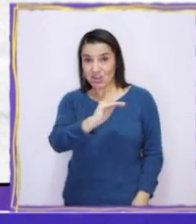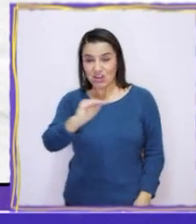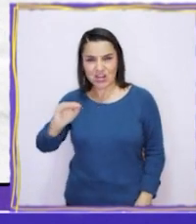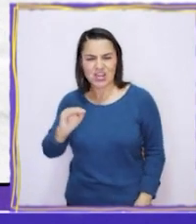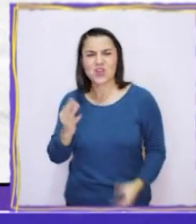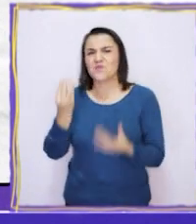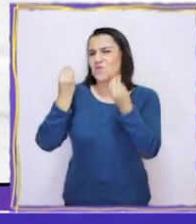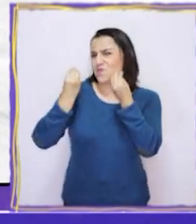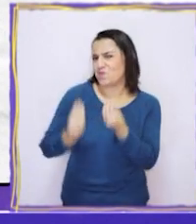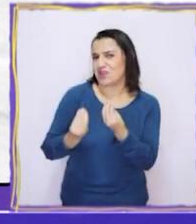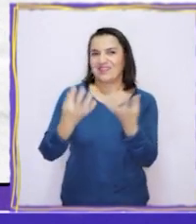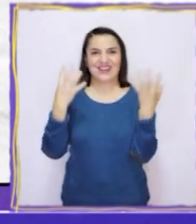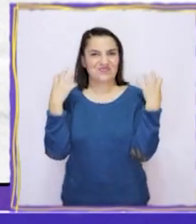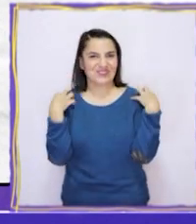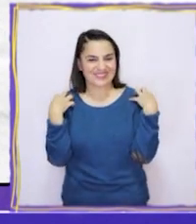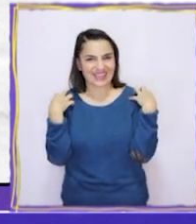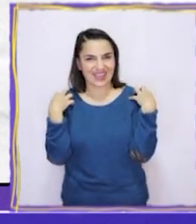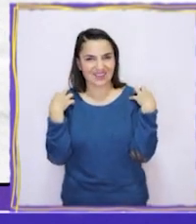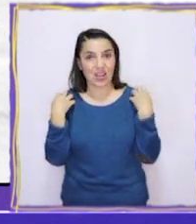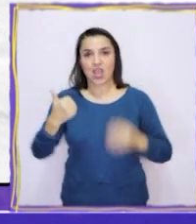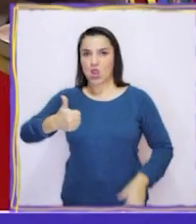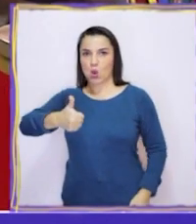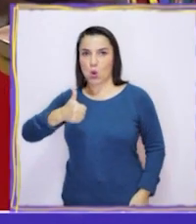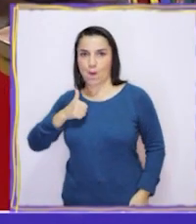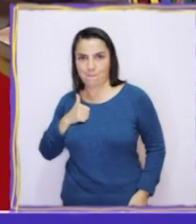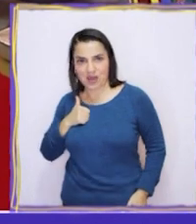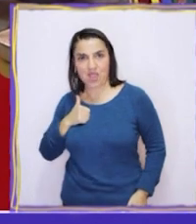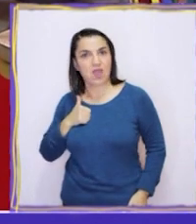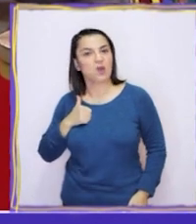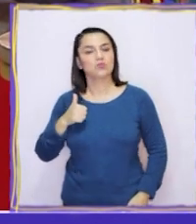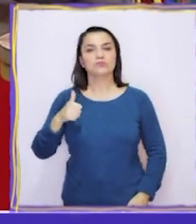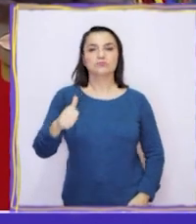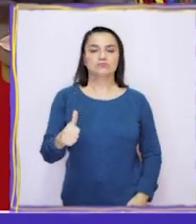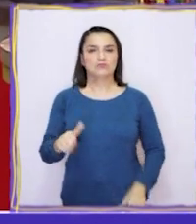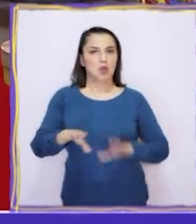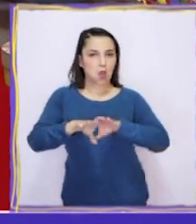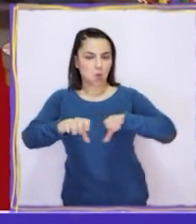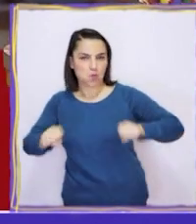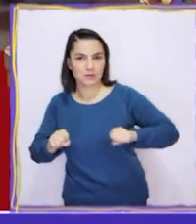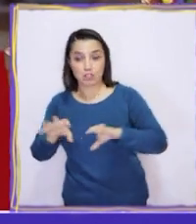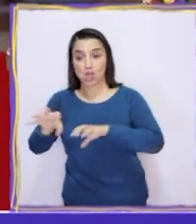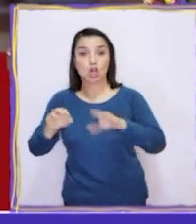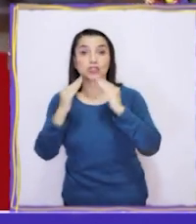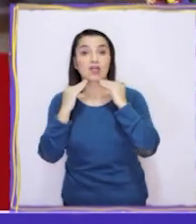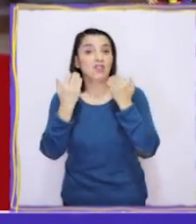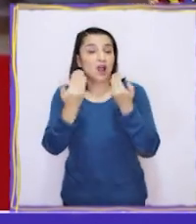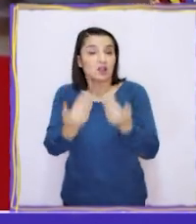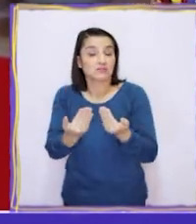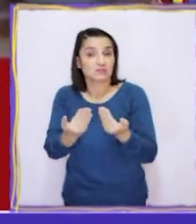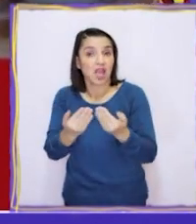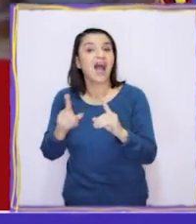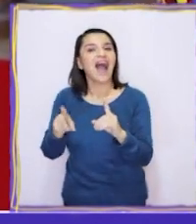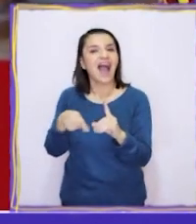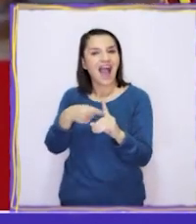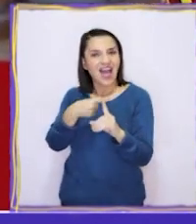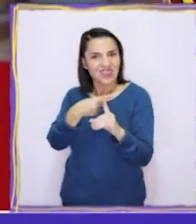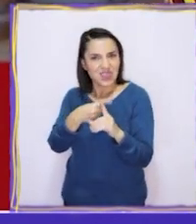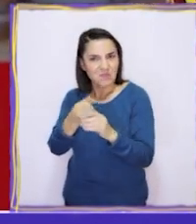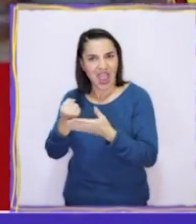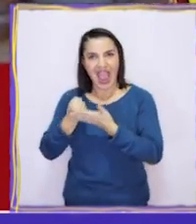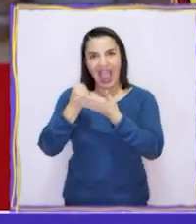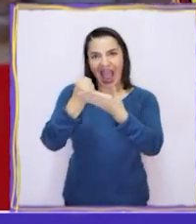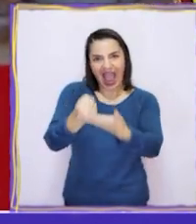Estos niños están siendo muy responsables. Cumplieron con su responsabilidad de traer sus materiales. Y además,